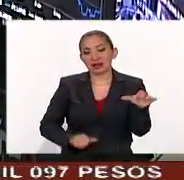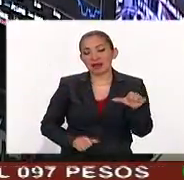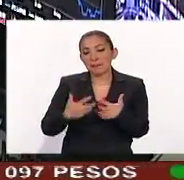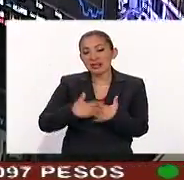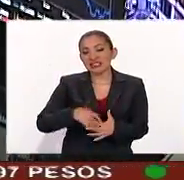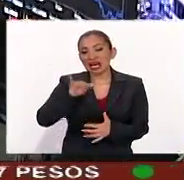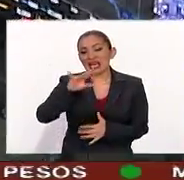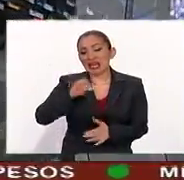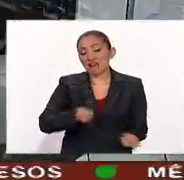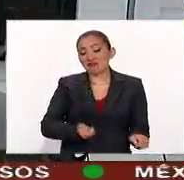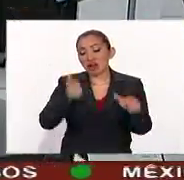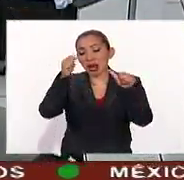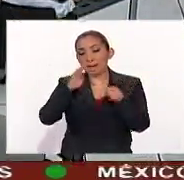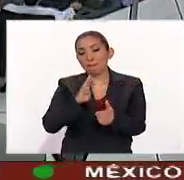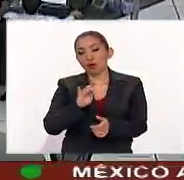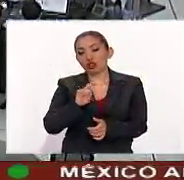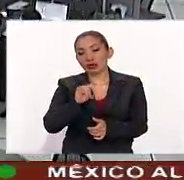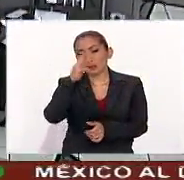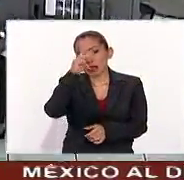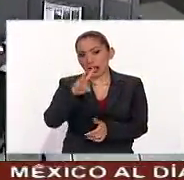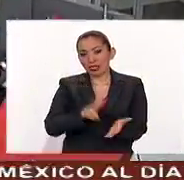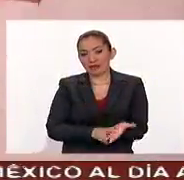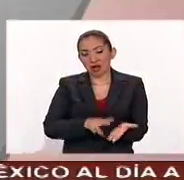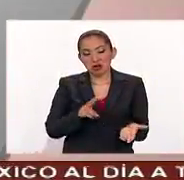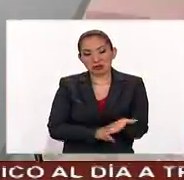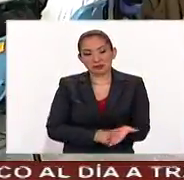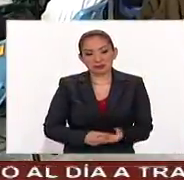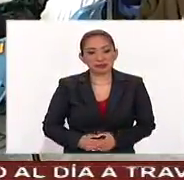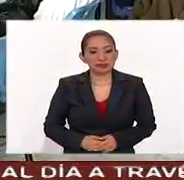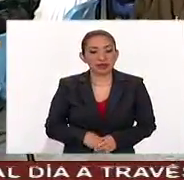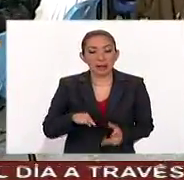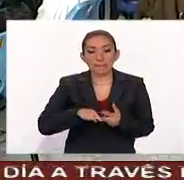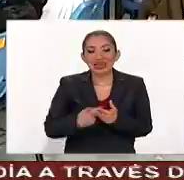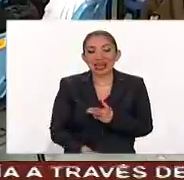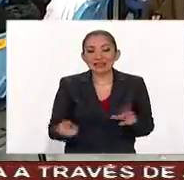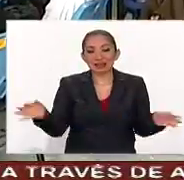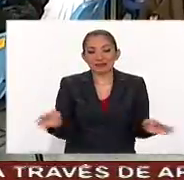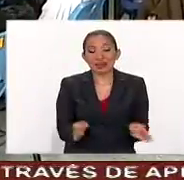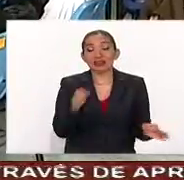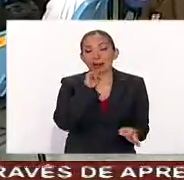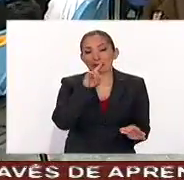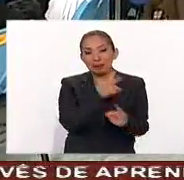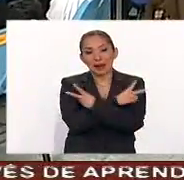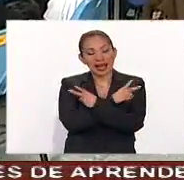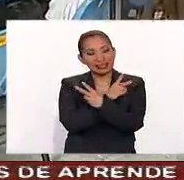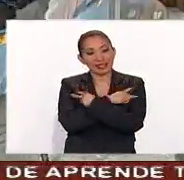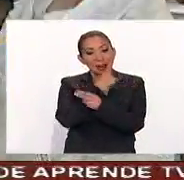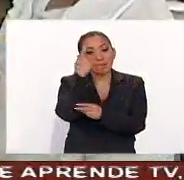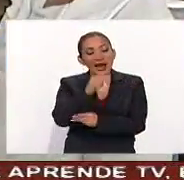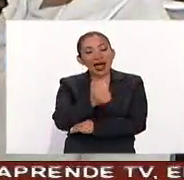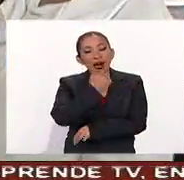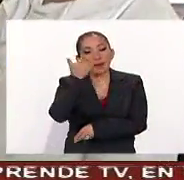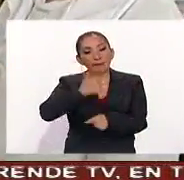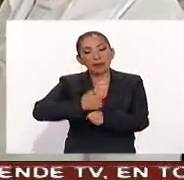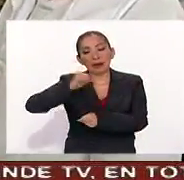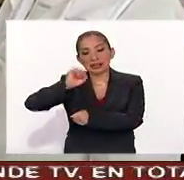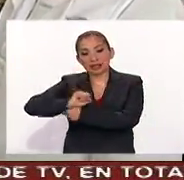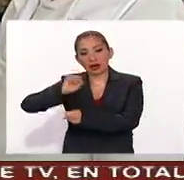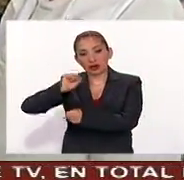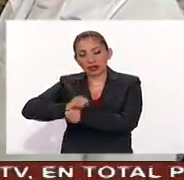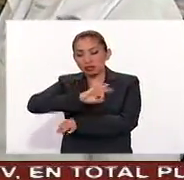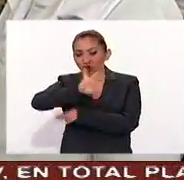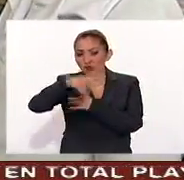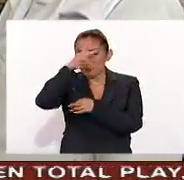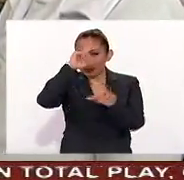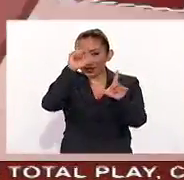empresa ICA está fuera de la Bolsa Mexicana de Valores. Inicia el invierno y también las vacaciones para alumnos de primaria y secundaria